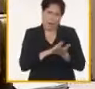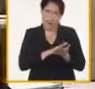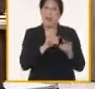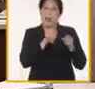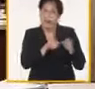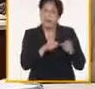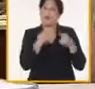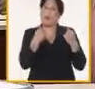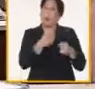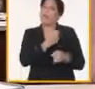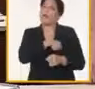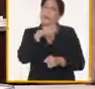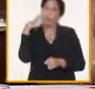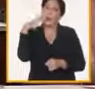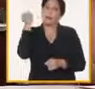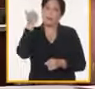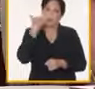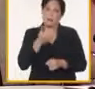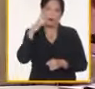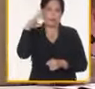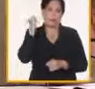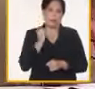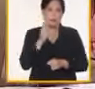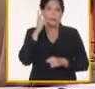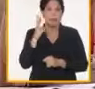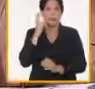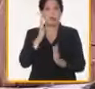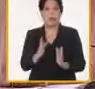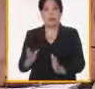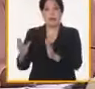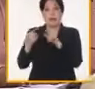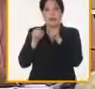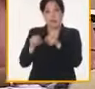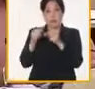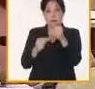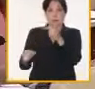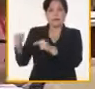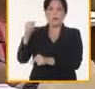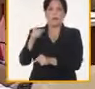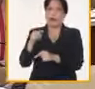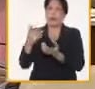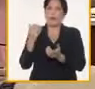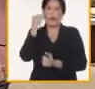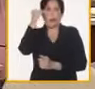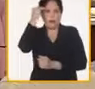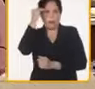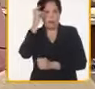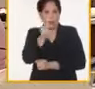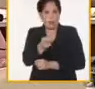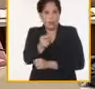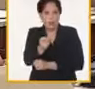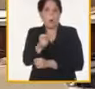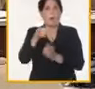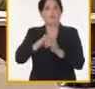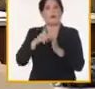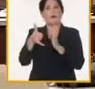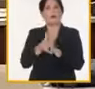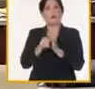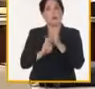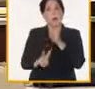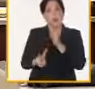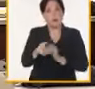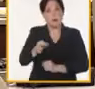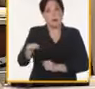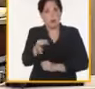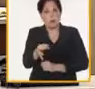y la población. En la segunda etapa, se ha priorizado la formación de capacidades con proyección territorial y